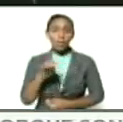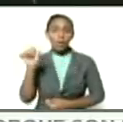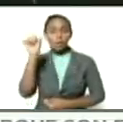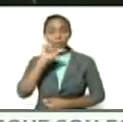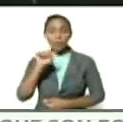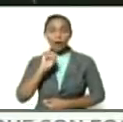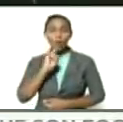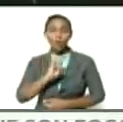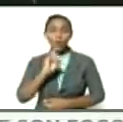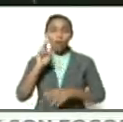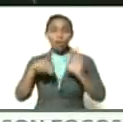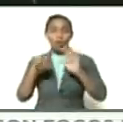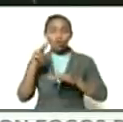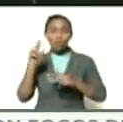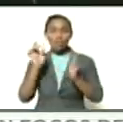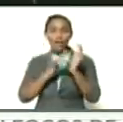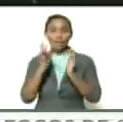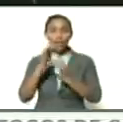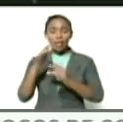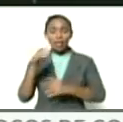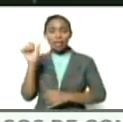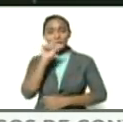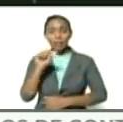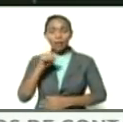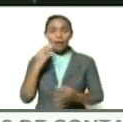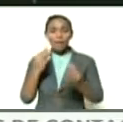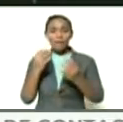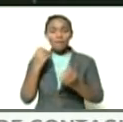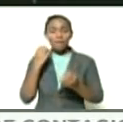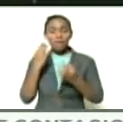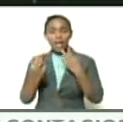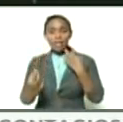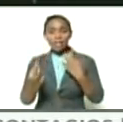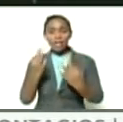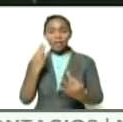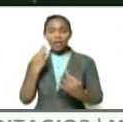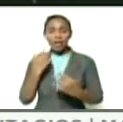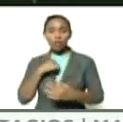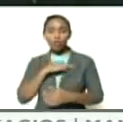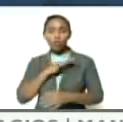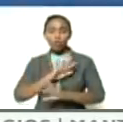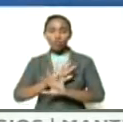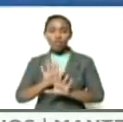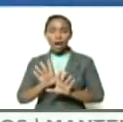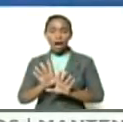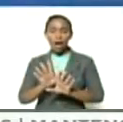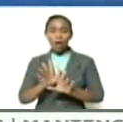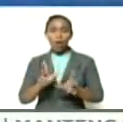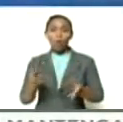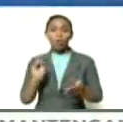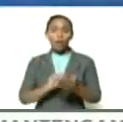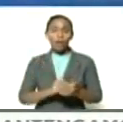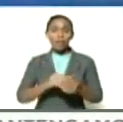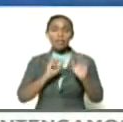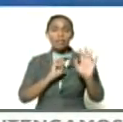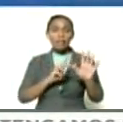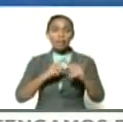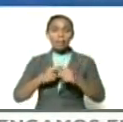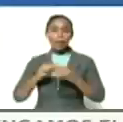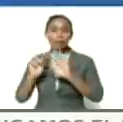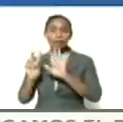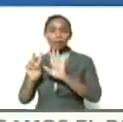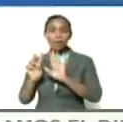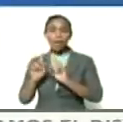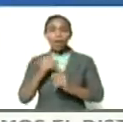lunes 12 de abril vamos a tener una semana de flexibilización y ya retomamos el 7 más 7 esto es importante que todo el mundo lo